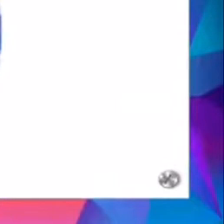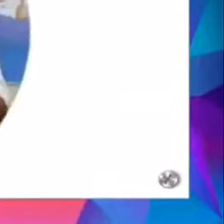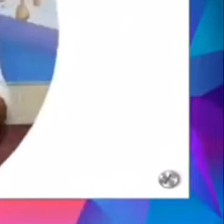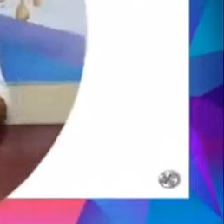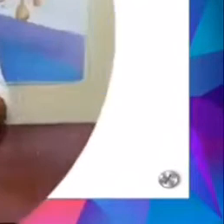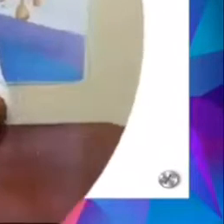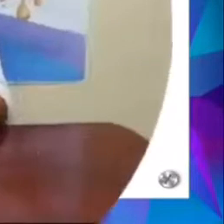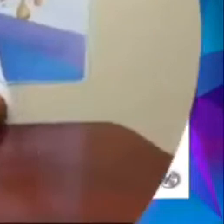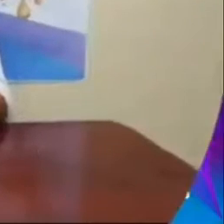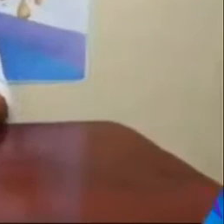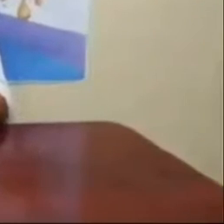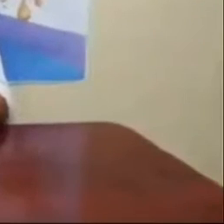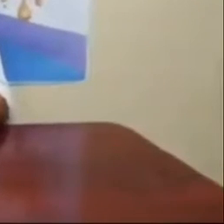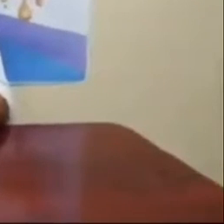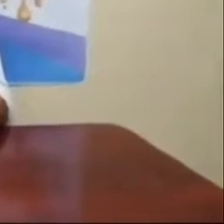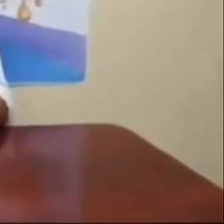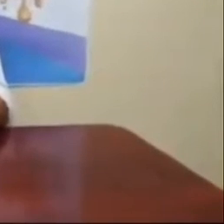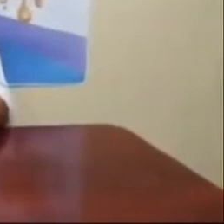for